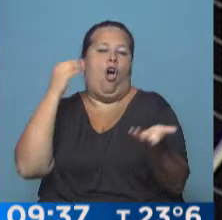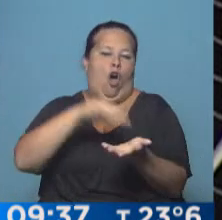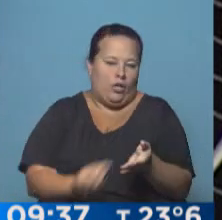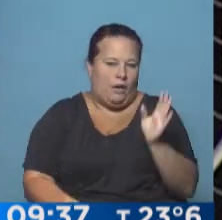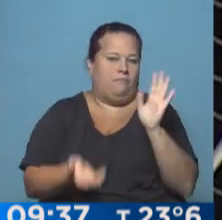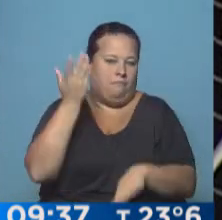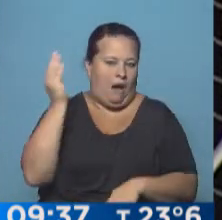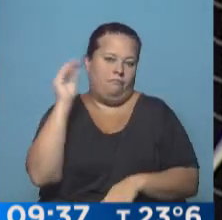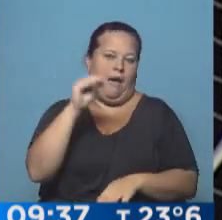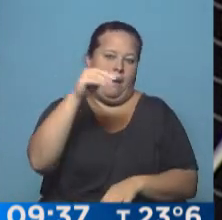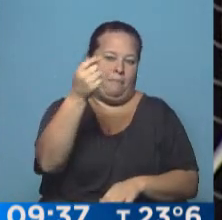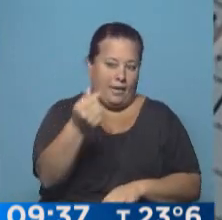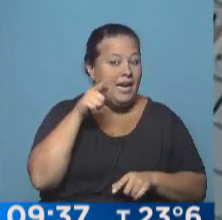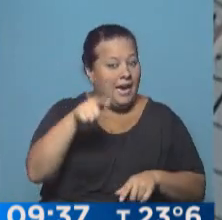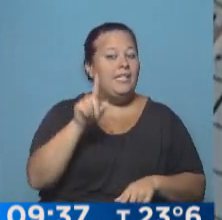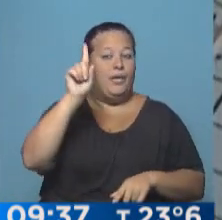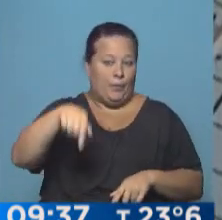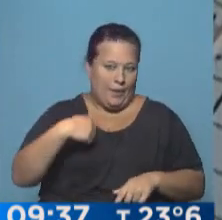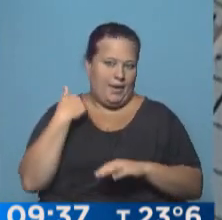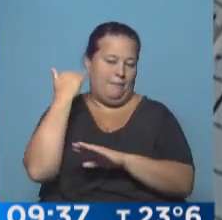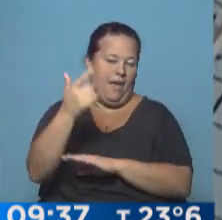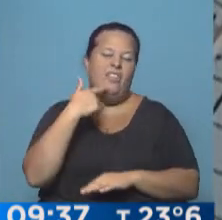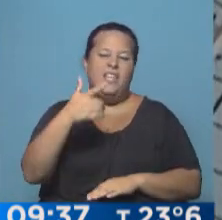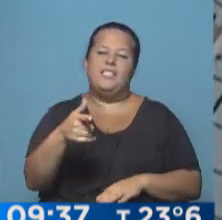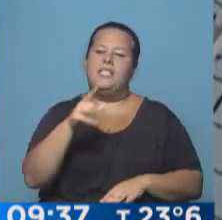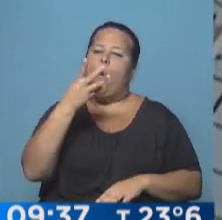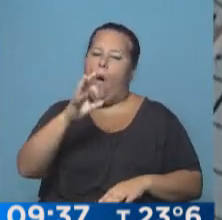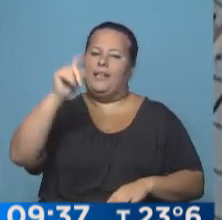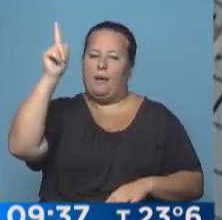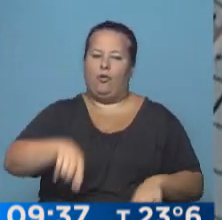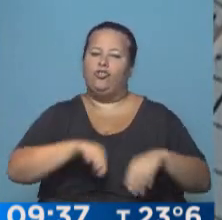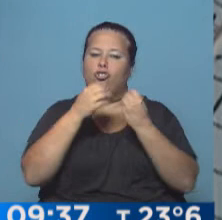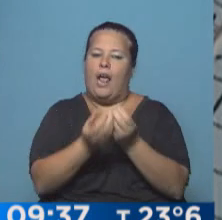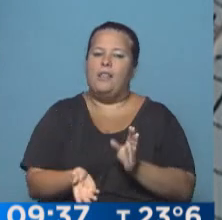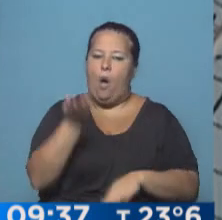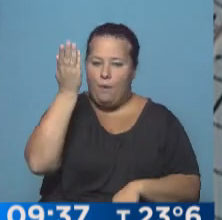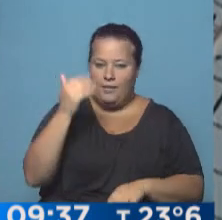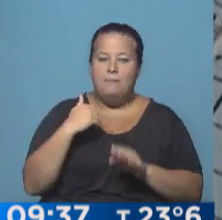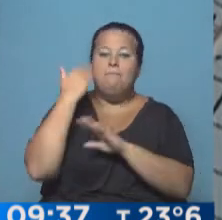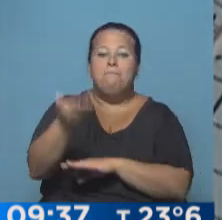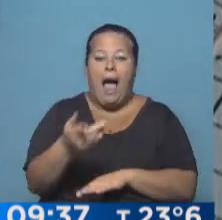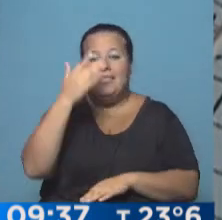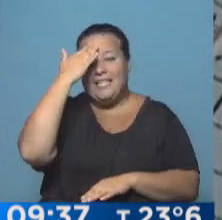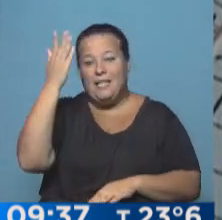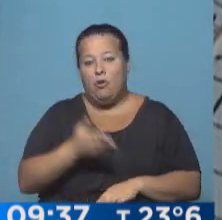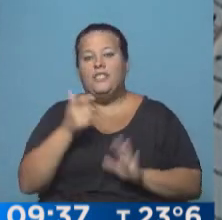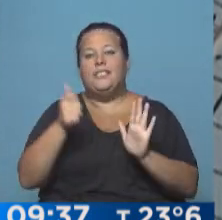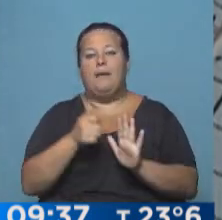una remarcación de los precios. Todo eso va a impactar y auguran que va a ser un 40% de aumento más 15% cada seis meses.